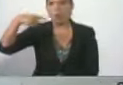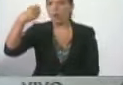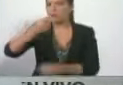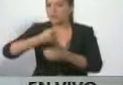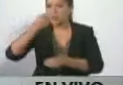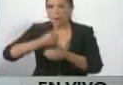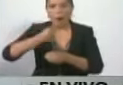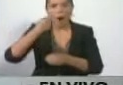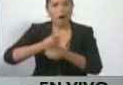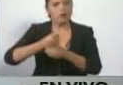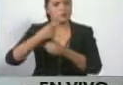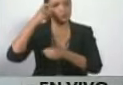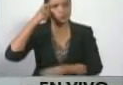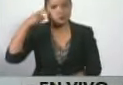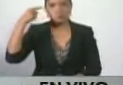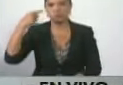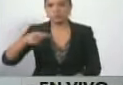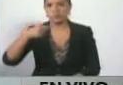Ahora,